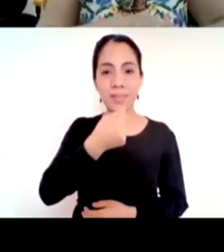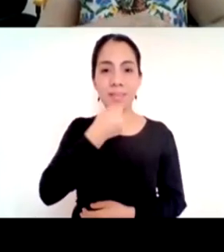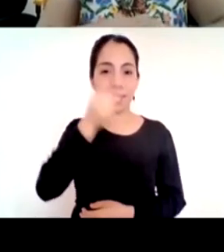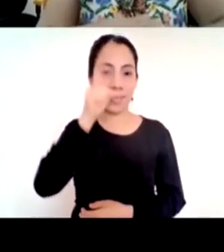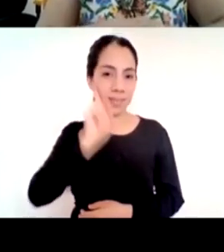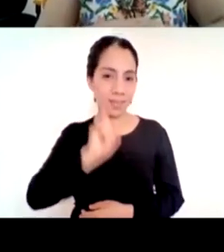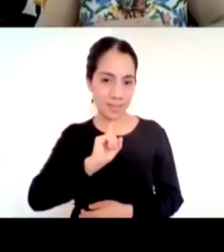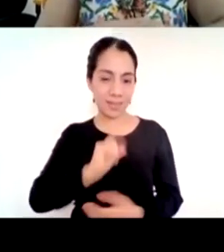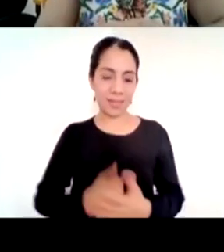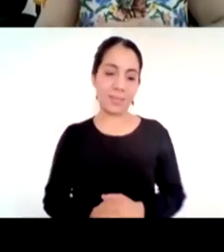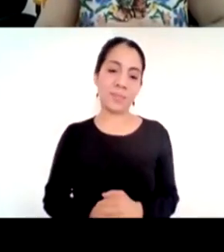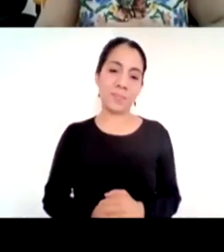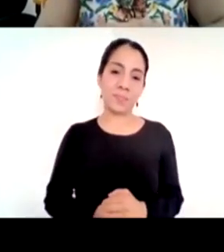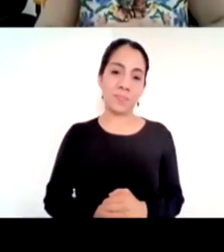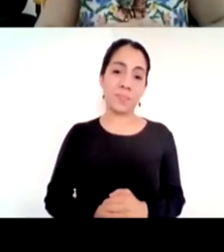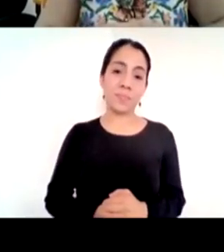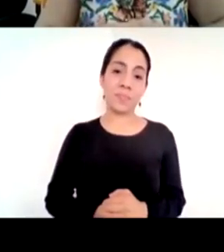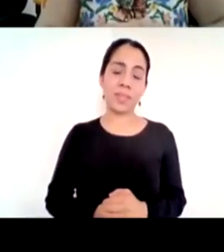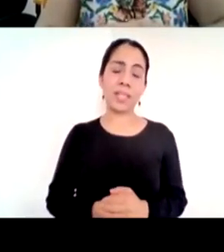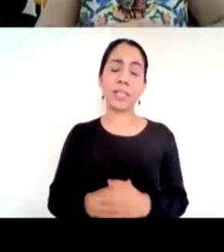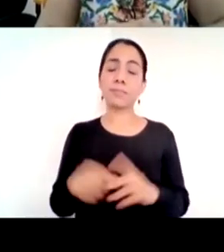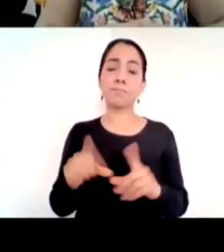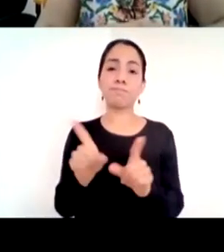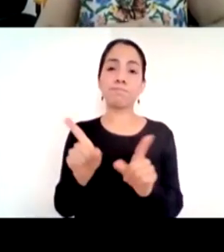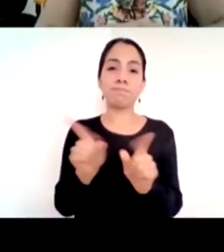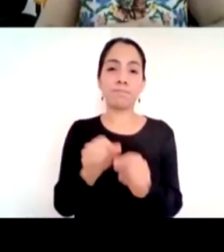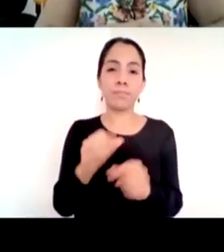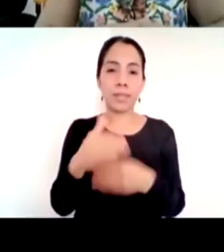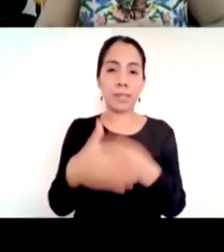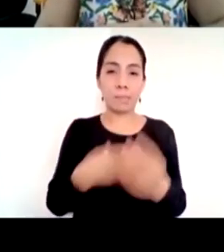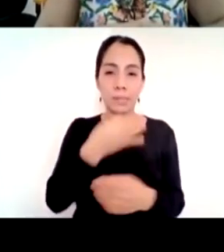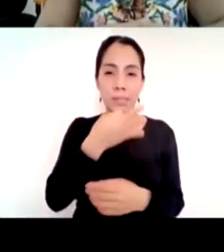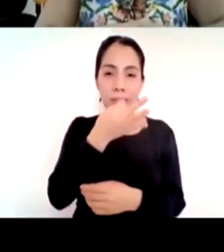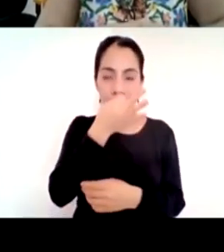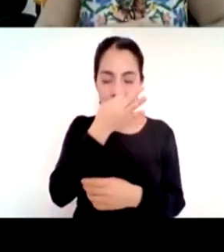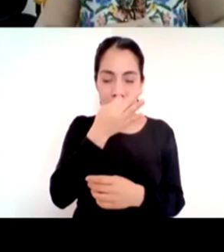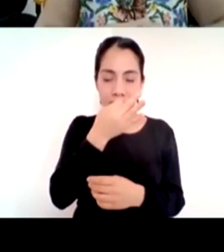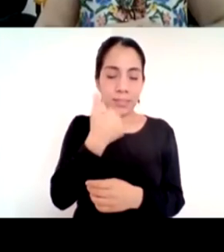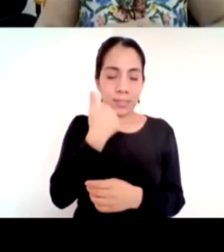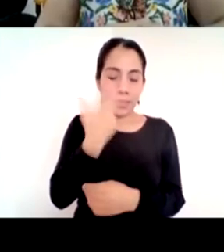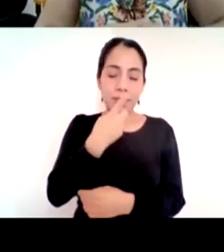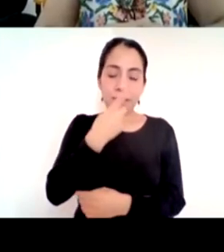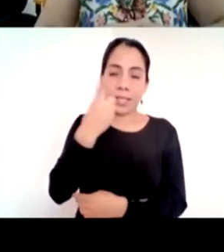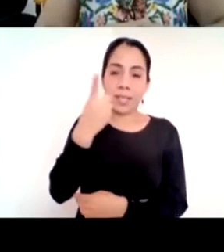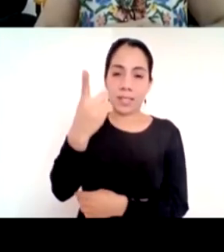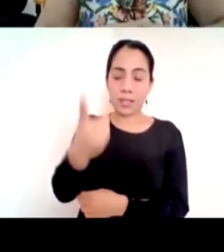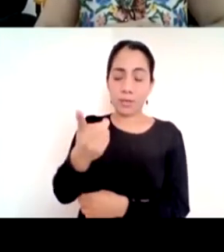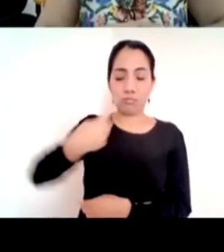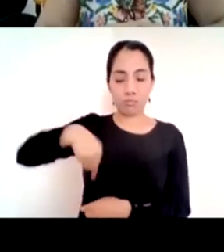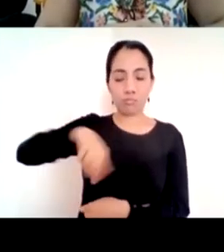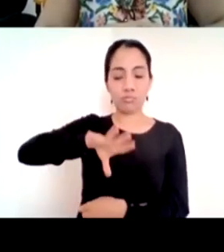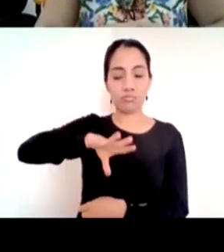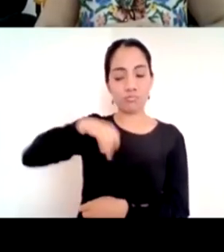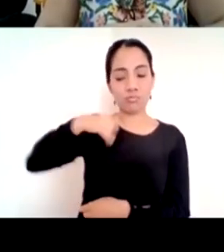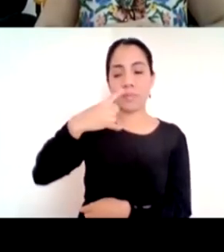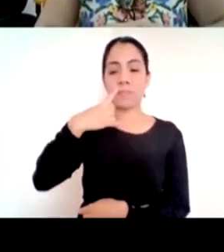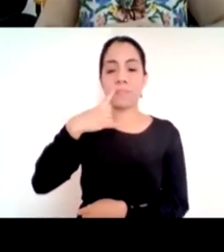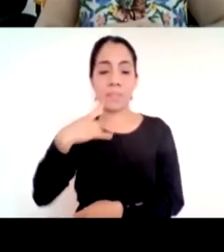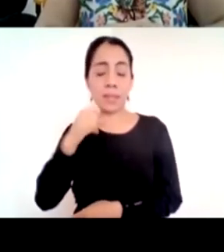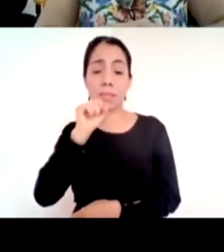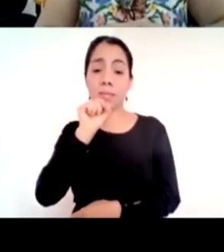finalizar que vamos a hacer un gran esfuerzo por tener presente el tema socioemocional